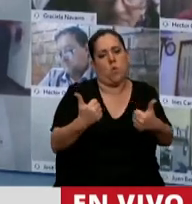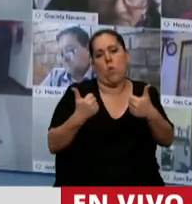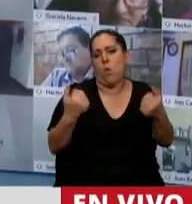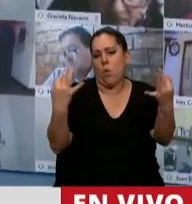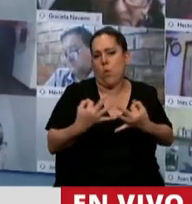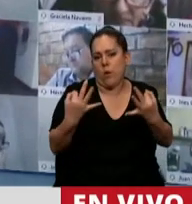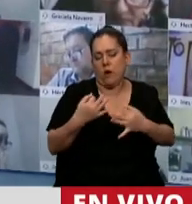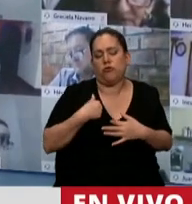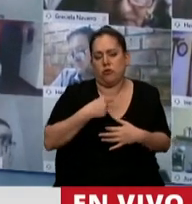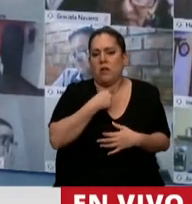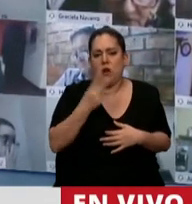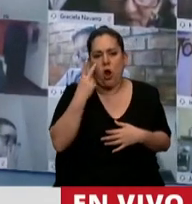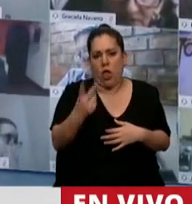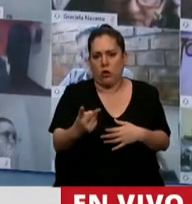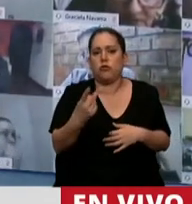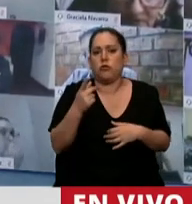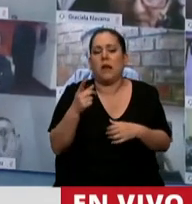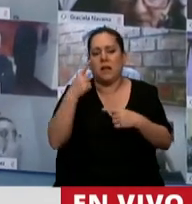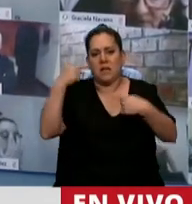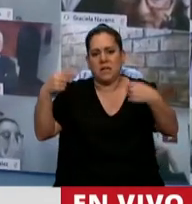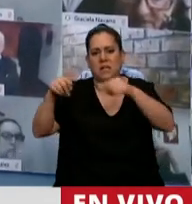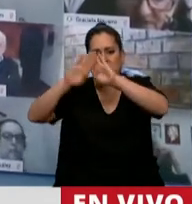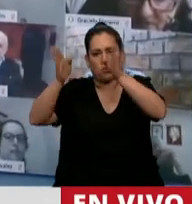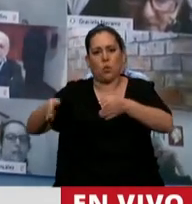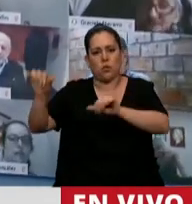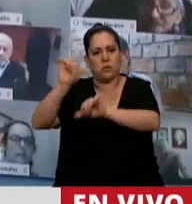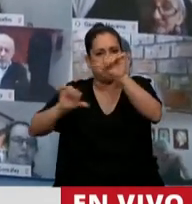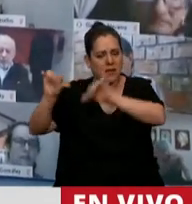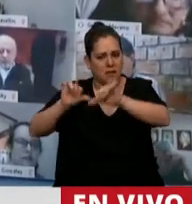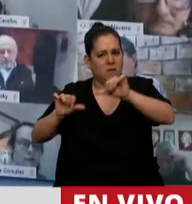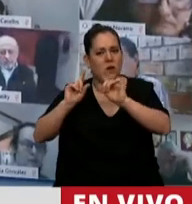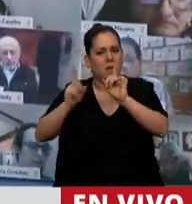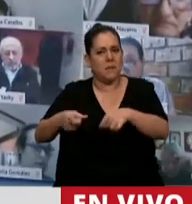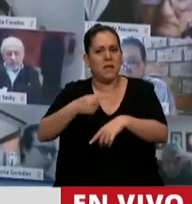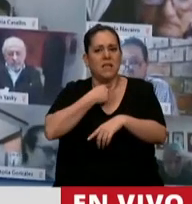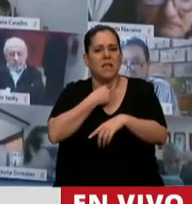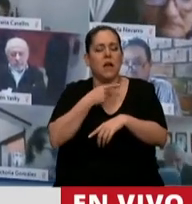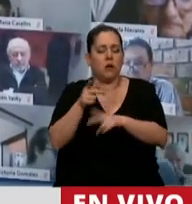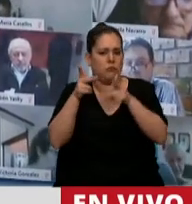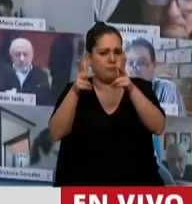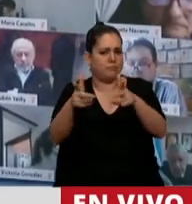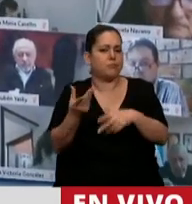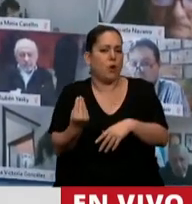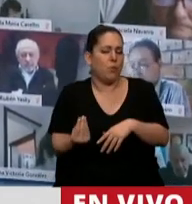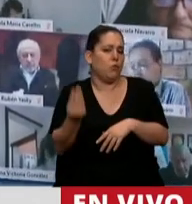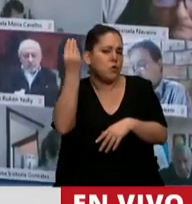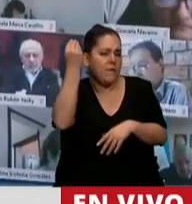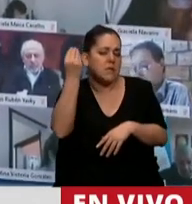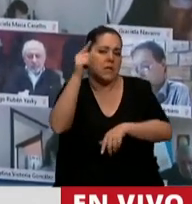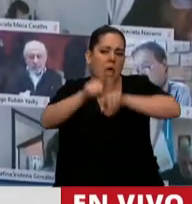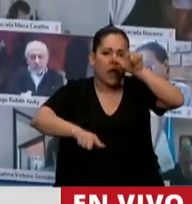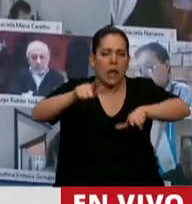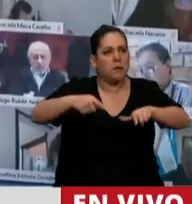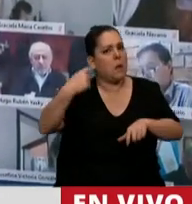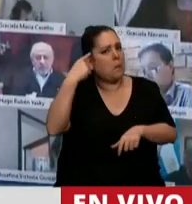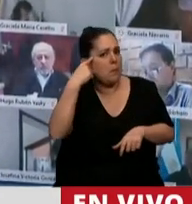INIDEP, que es el Instituto Científico. Quiero también recalcar algo que, porque a veces muchísimo la gente tiene